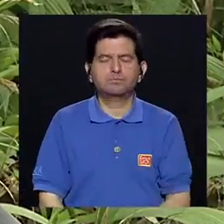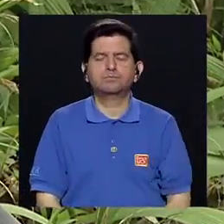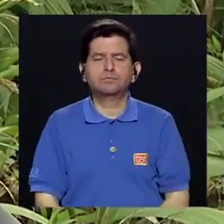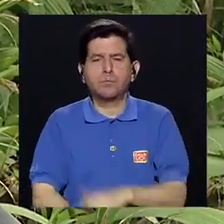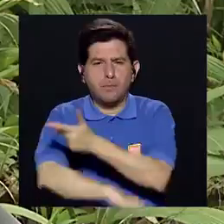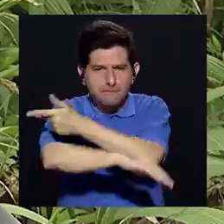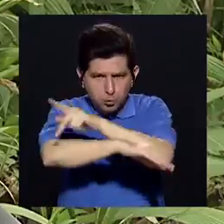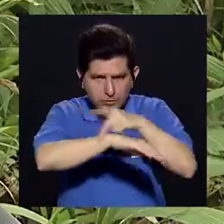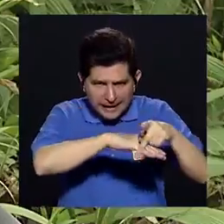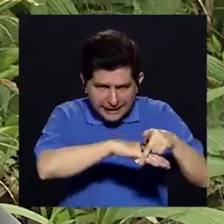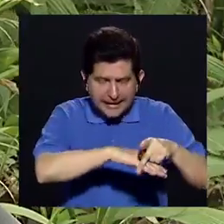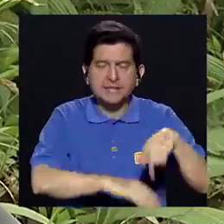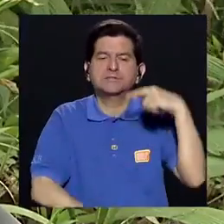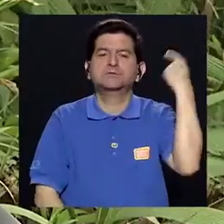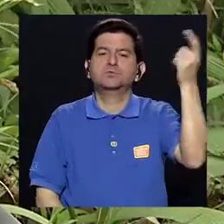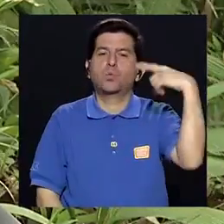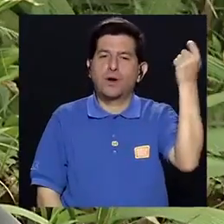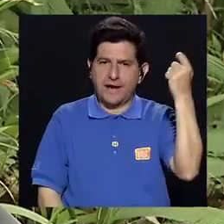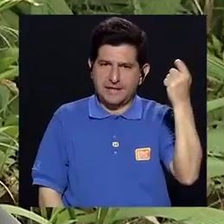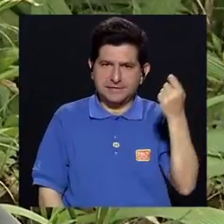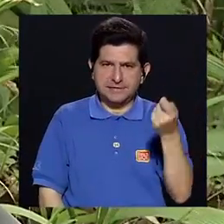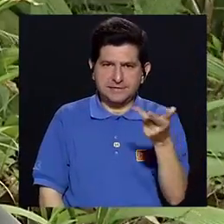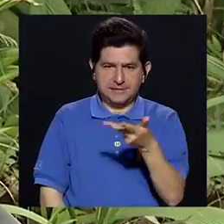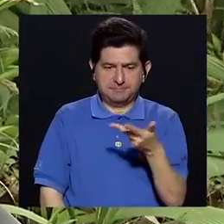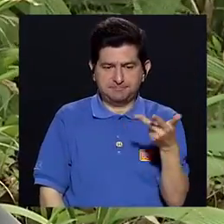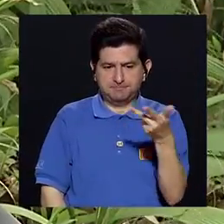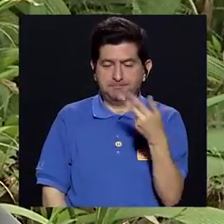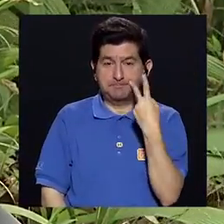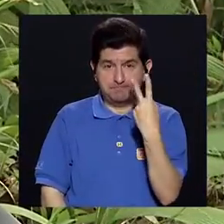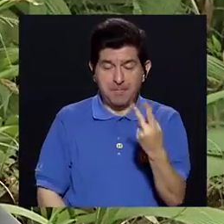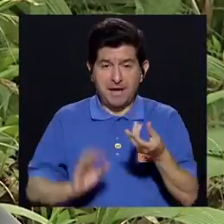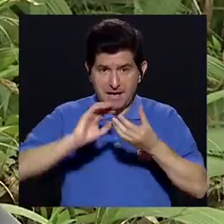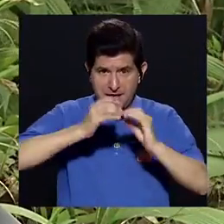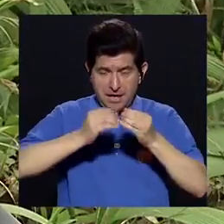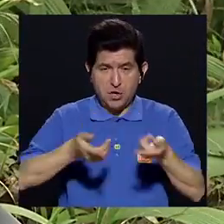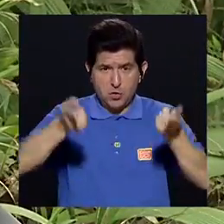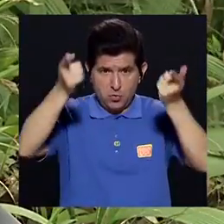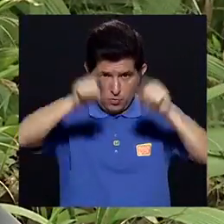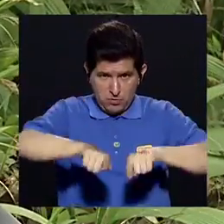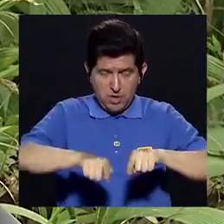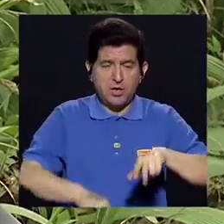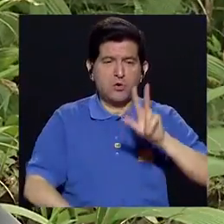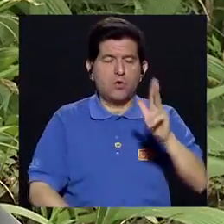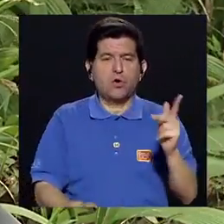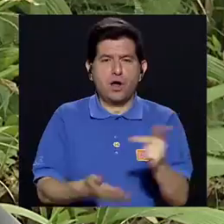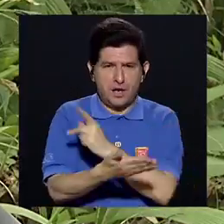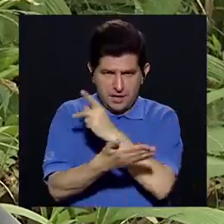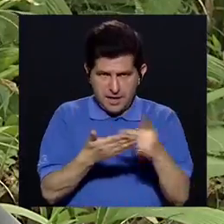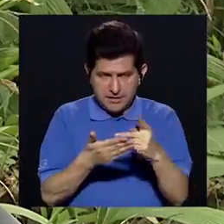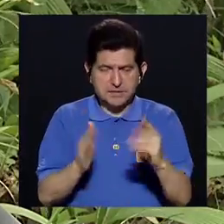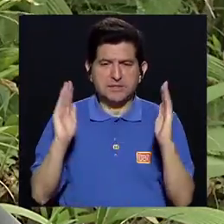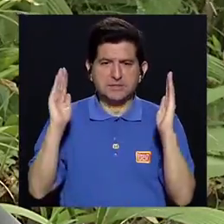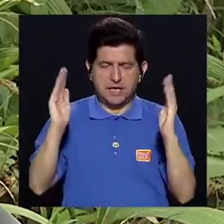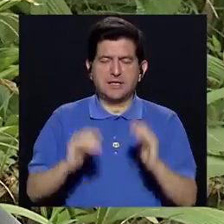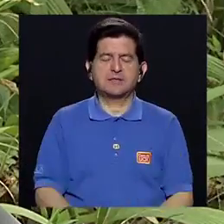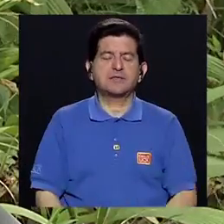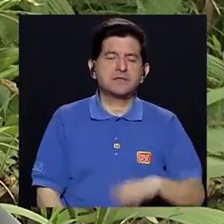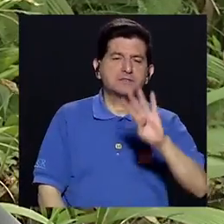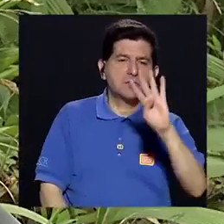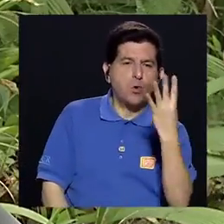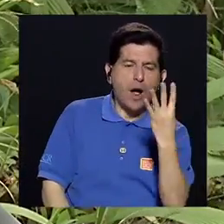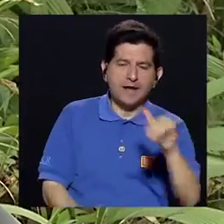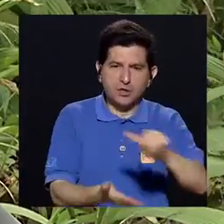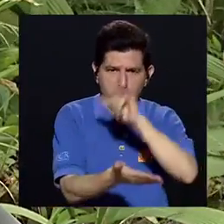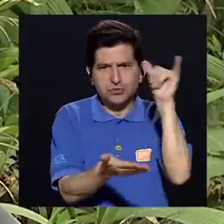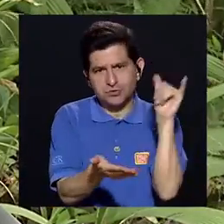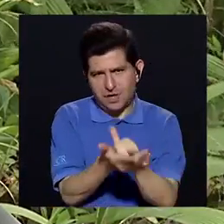Arenas Guanacaste Eso Si usted ve El número de casos La incidencia En esas tres provincias Es más fuerte En cuarto lugar Saría San José